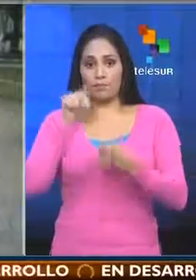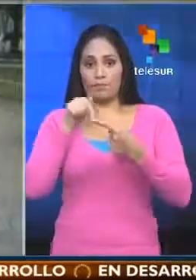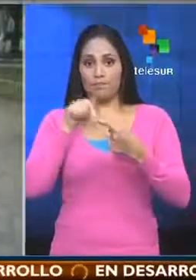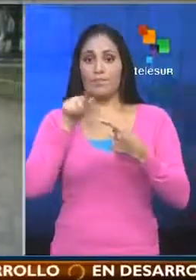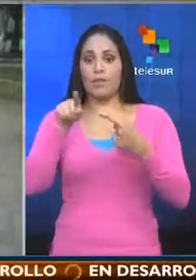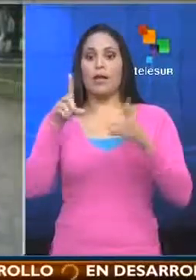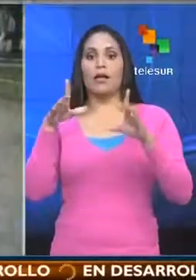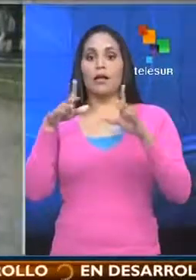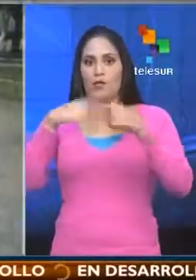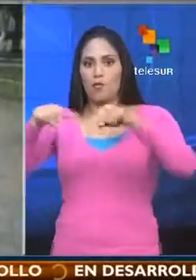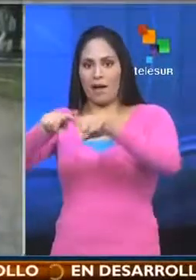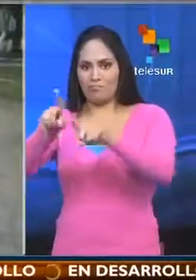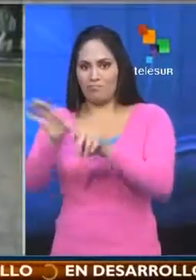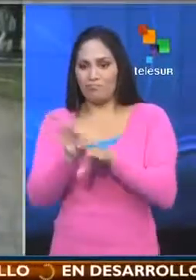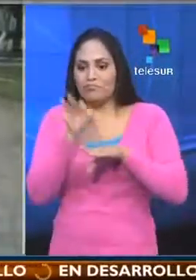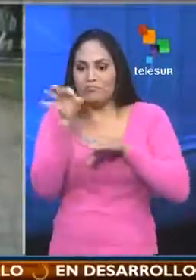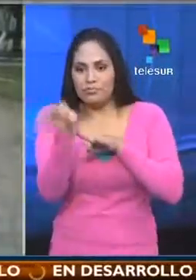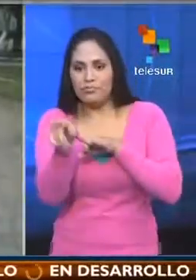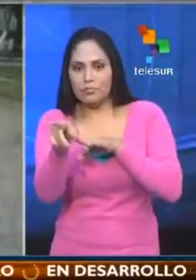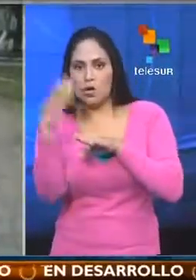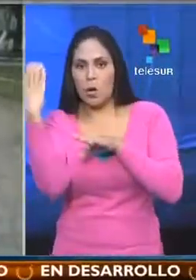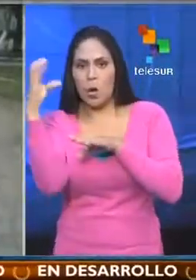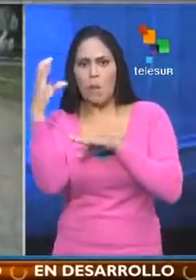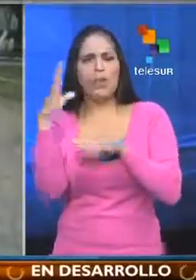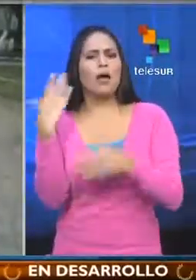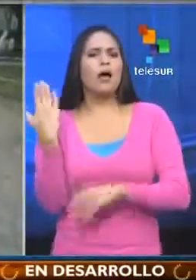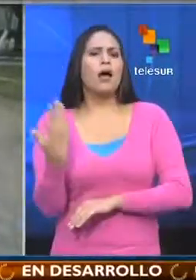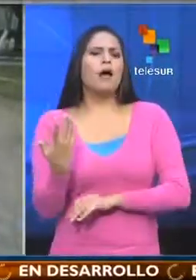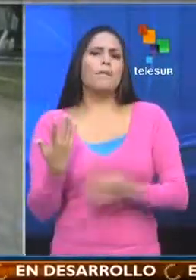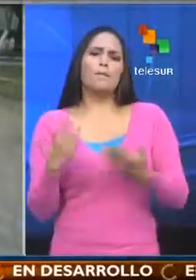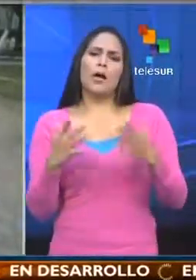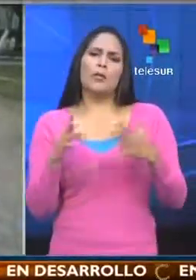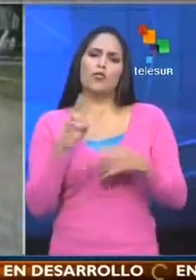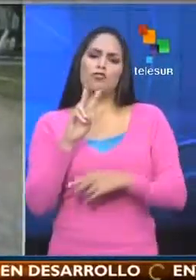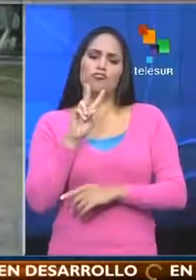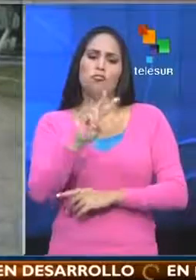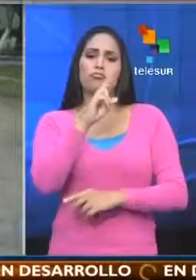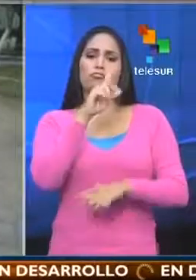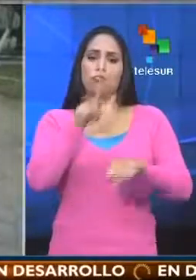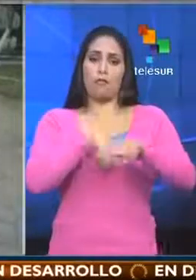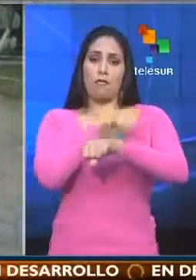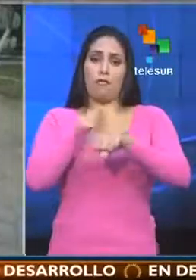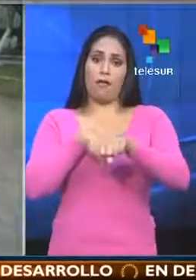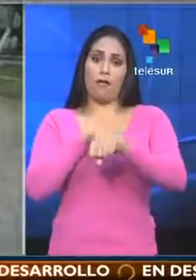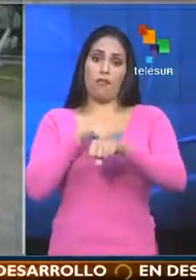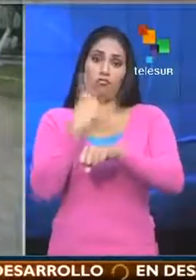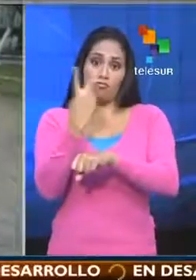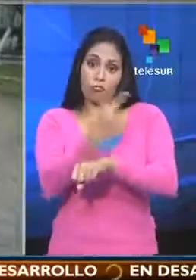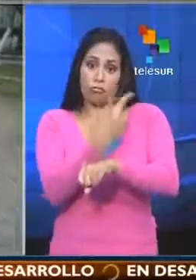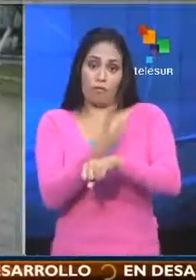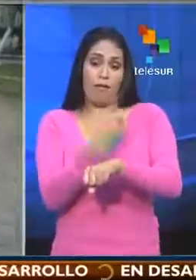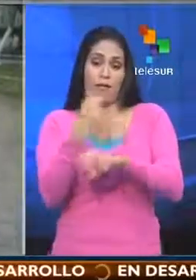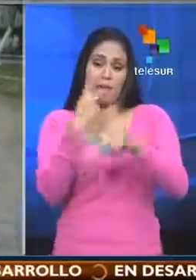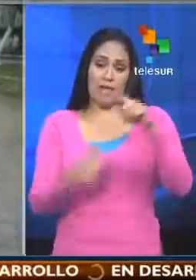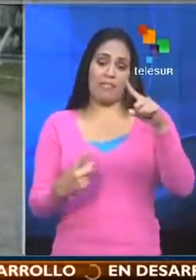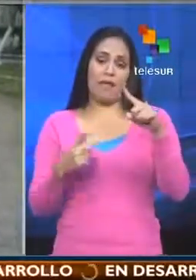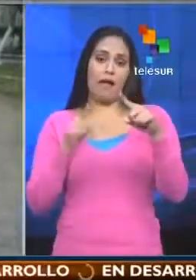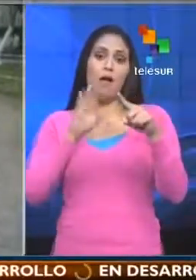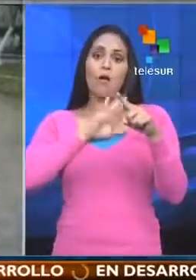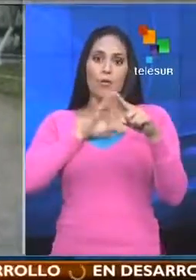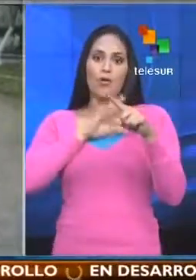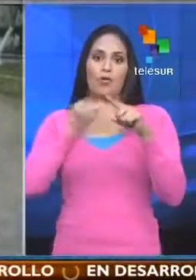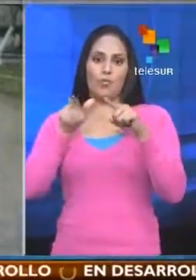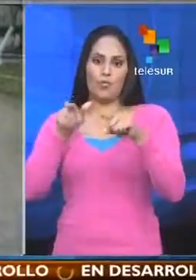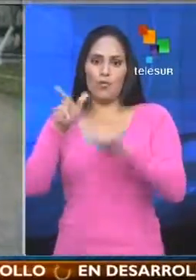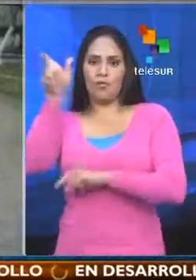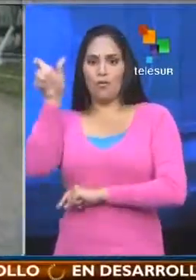en el municipio de Jambaló, ubicado más o menos a unas 2 horas y media de donde fue retenido este soldado en